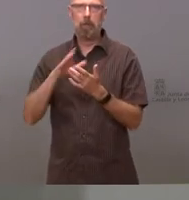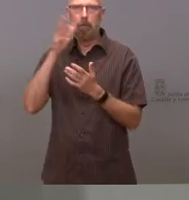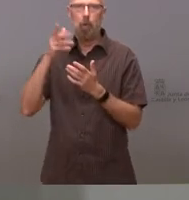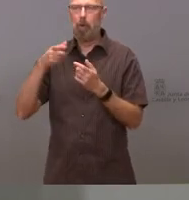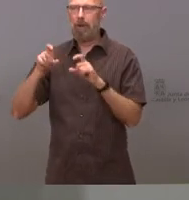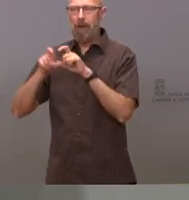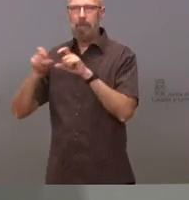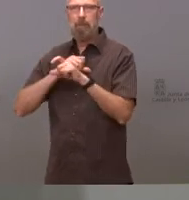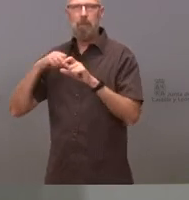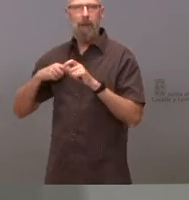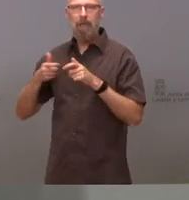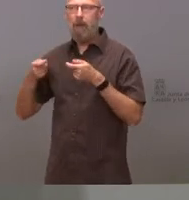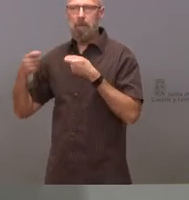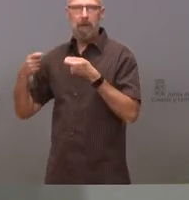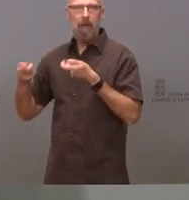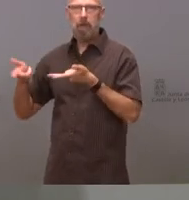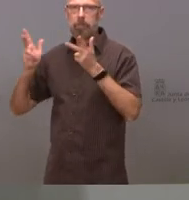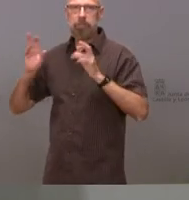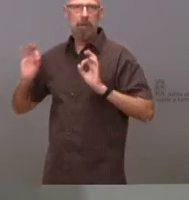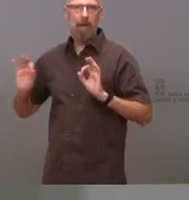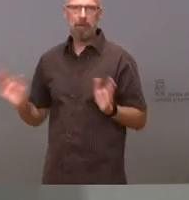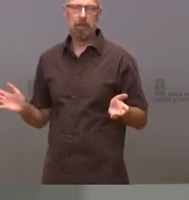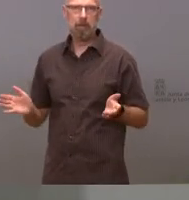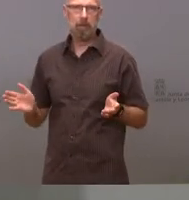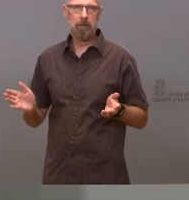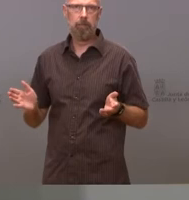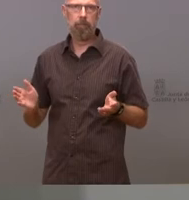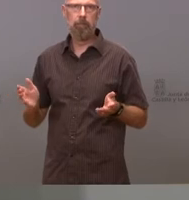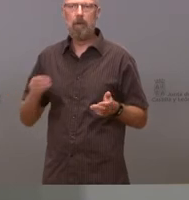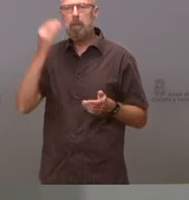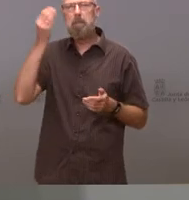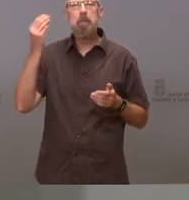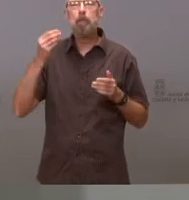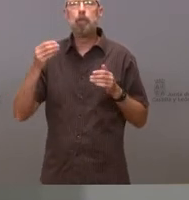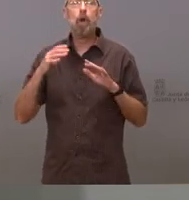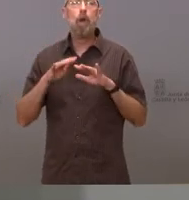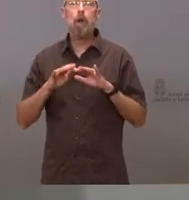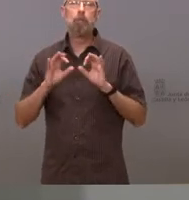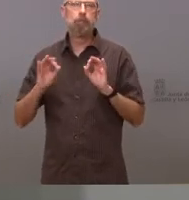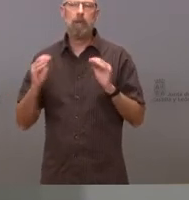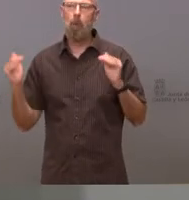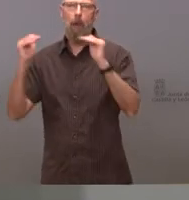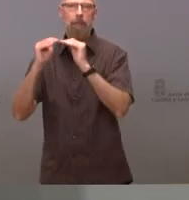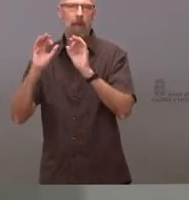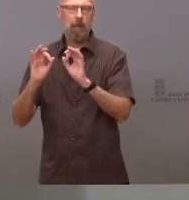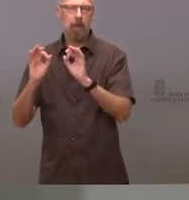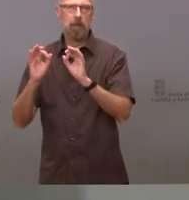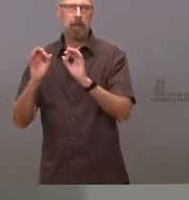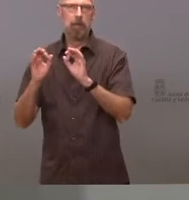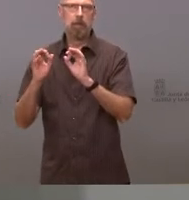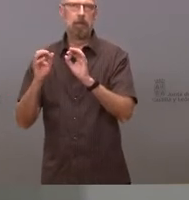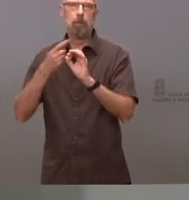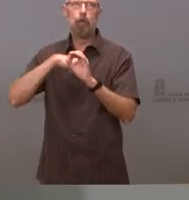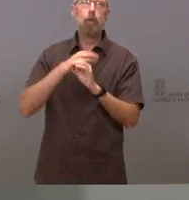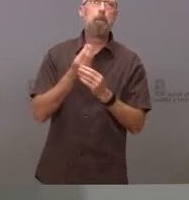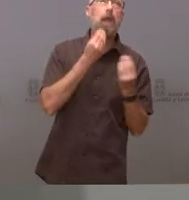mercado nosotros queremos en la igualdad nosotros no somos mejores que nadie pero yo creo que ya es un momento de empezar a decirlo con claridad